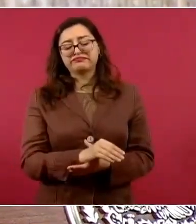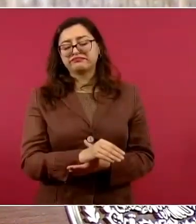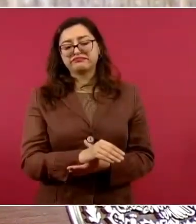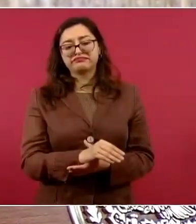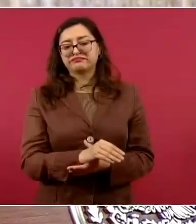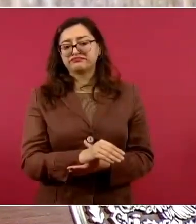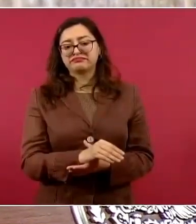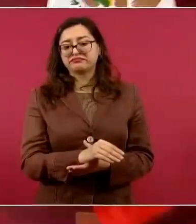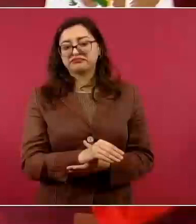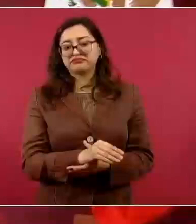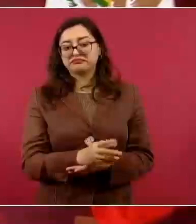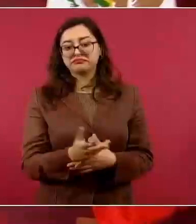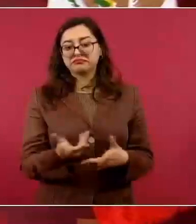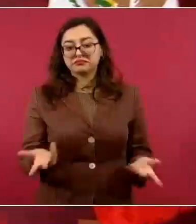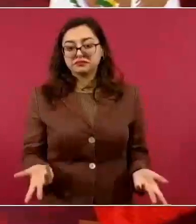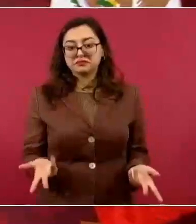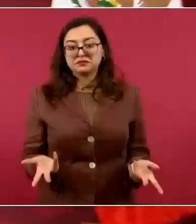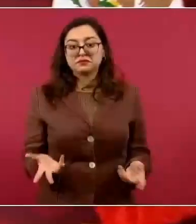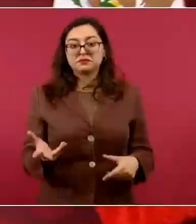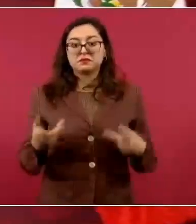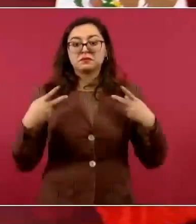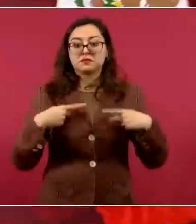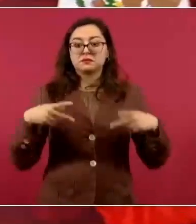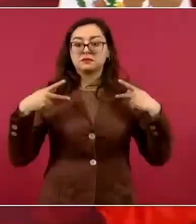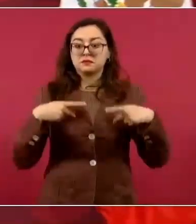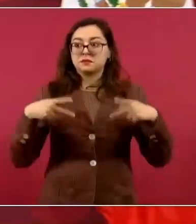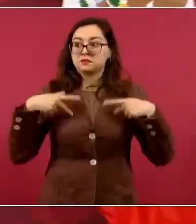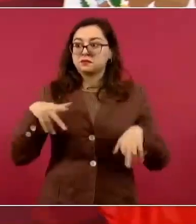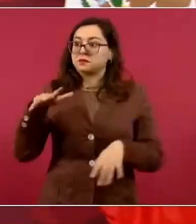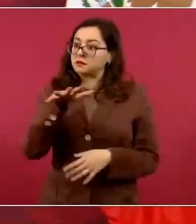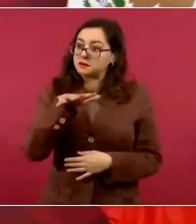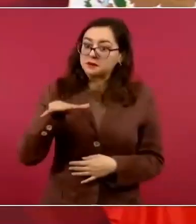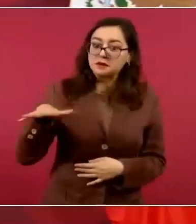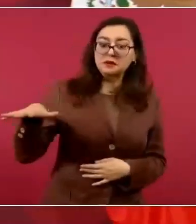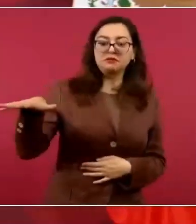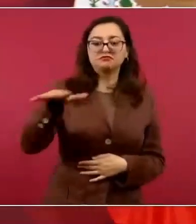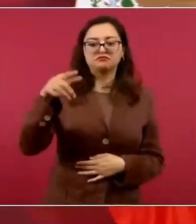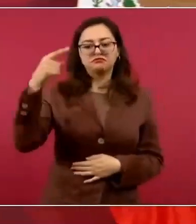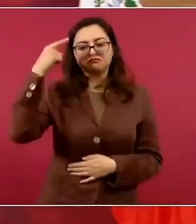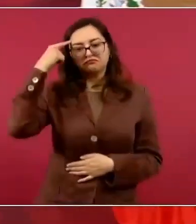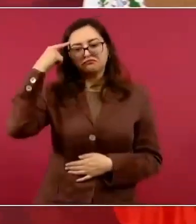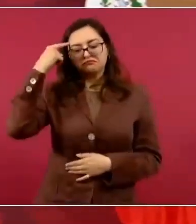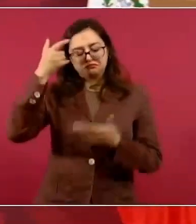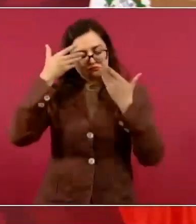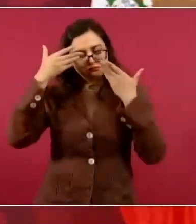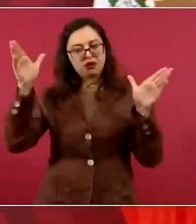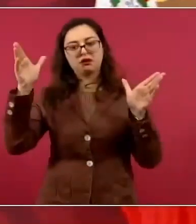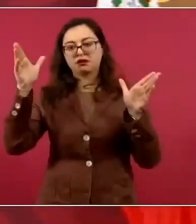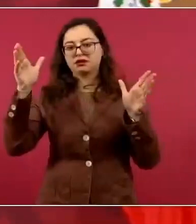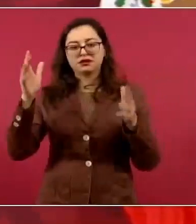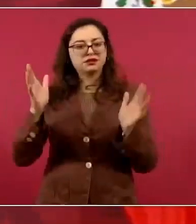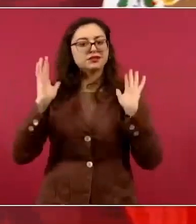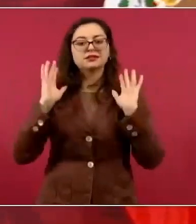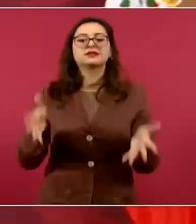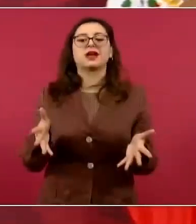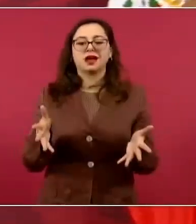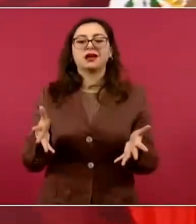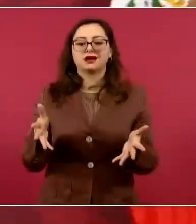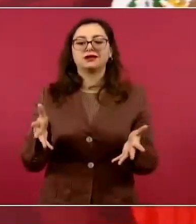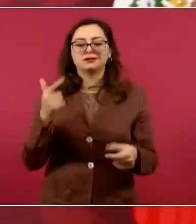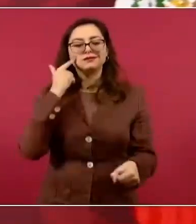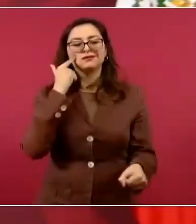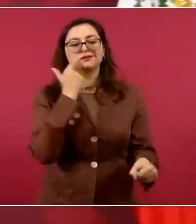Porque la gente, lo hemos dicho muchas veces, está muy consciente y ya está